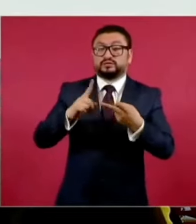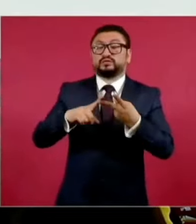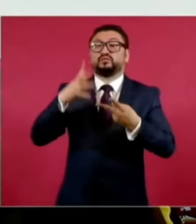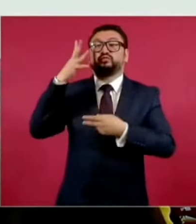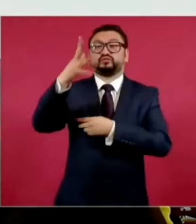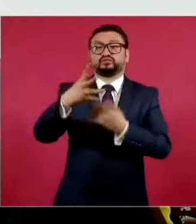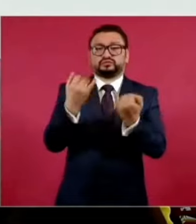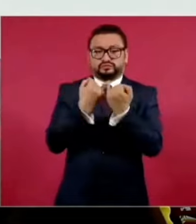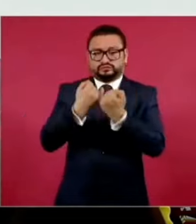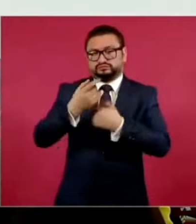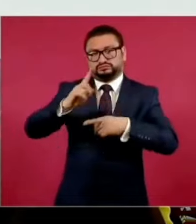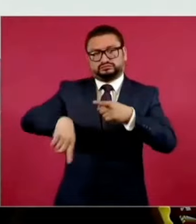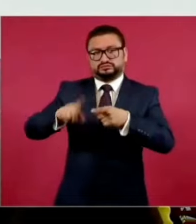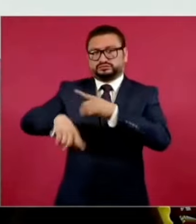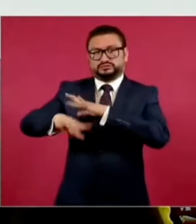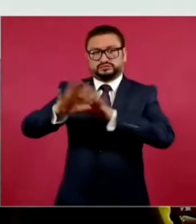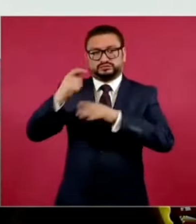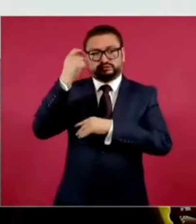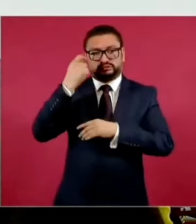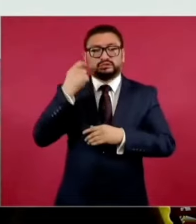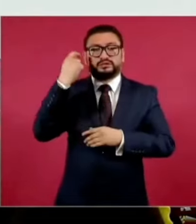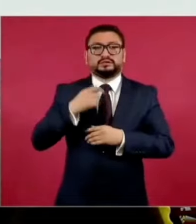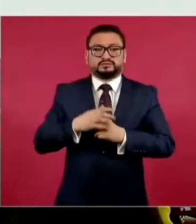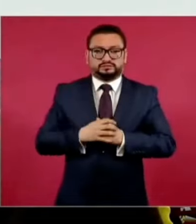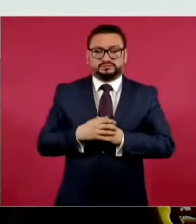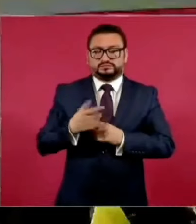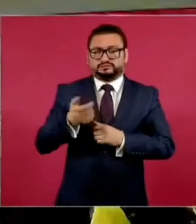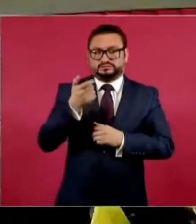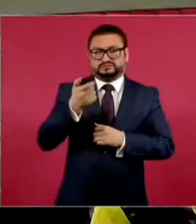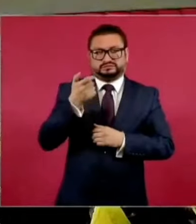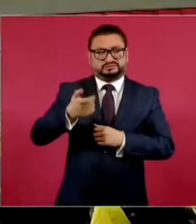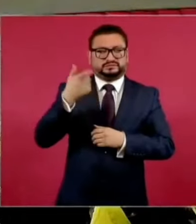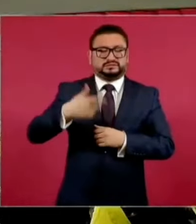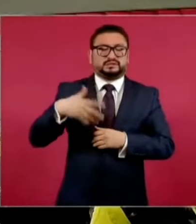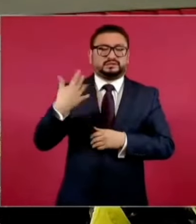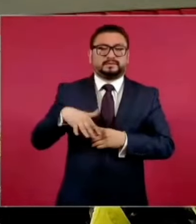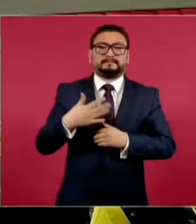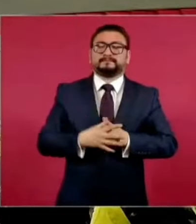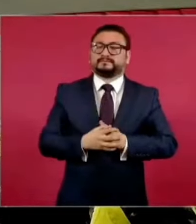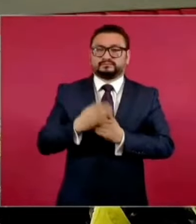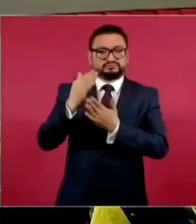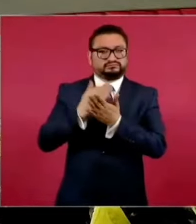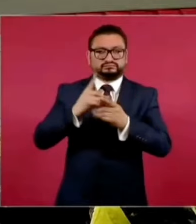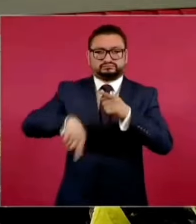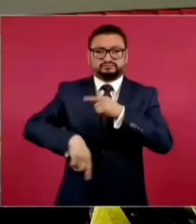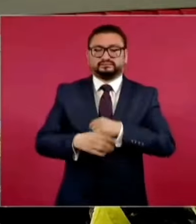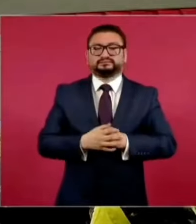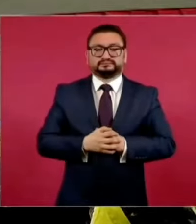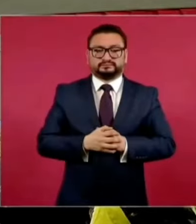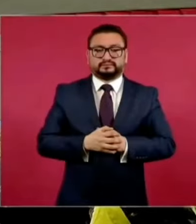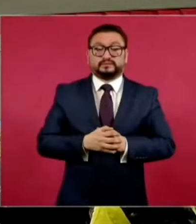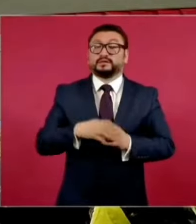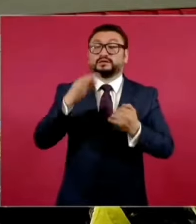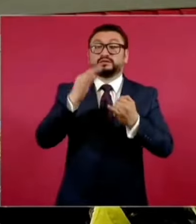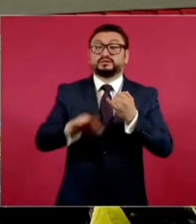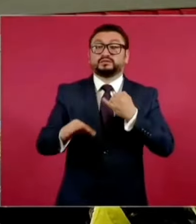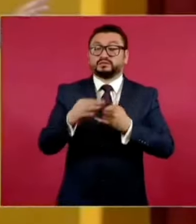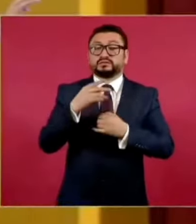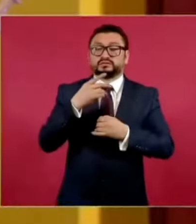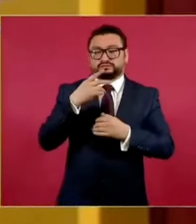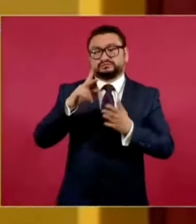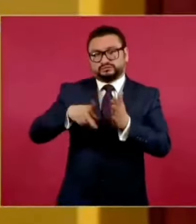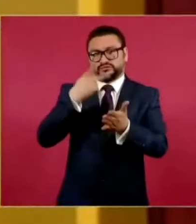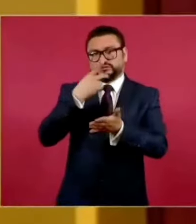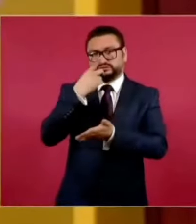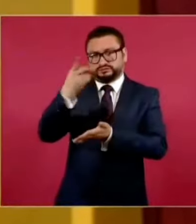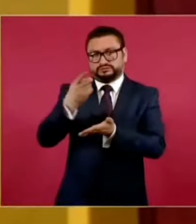conocemos que se trata de haberes de retiro muy onerosos. Y finalmente se reitera, hay que